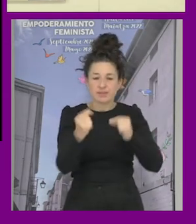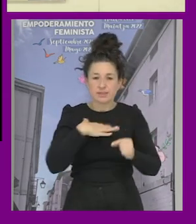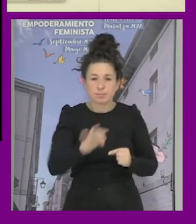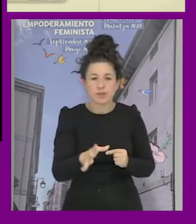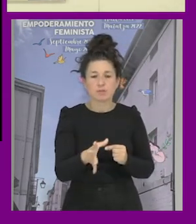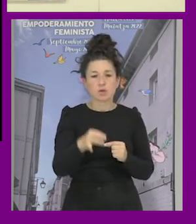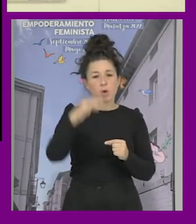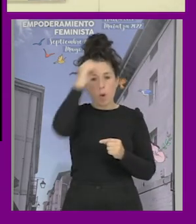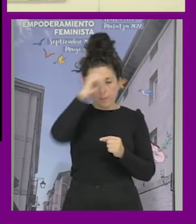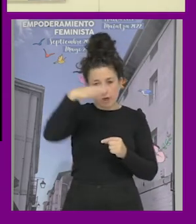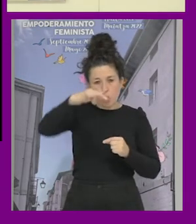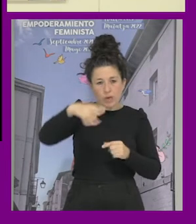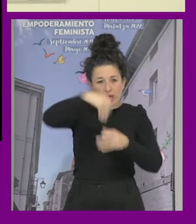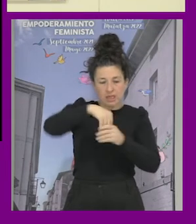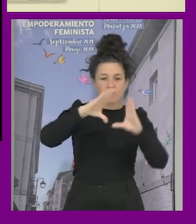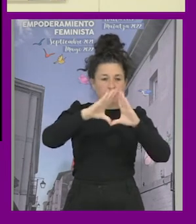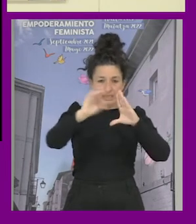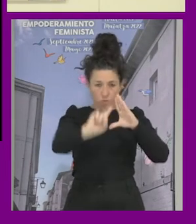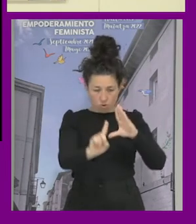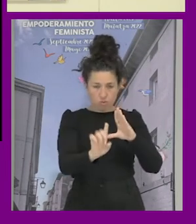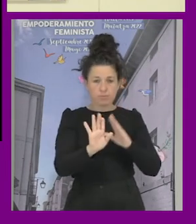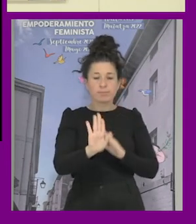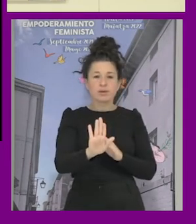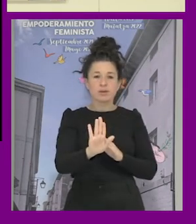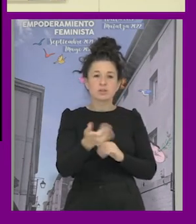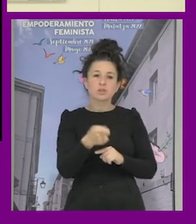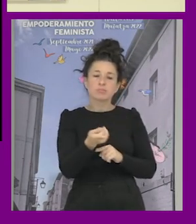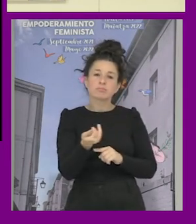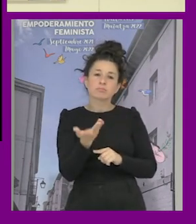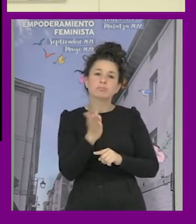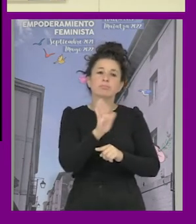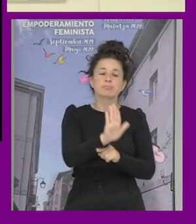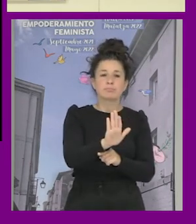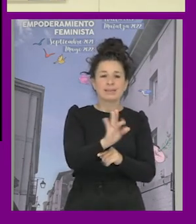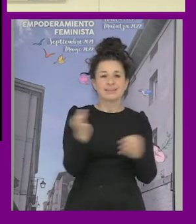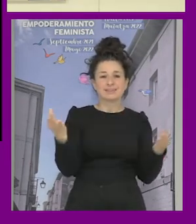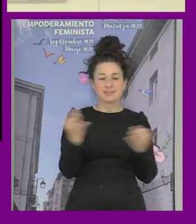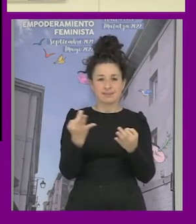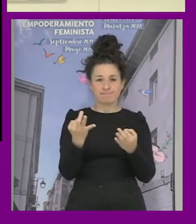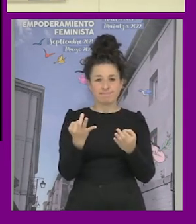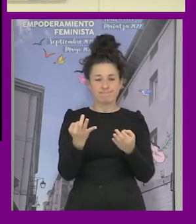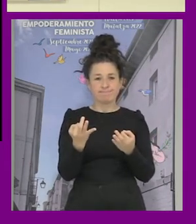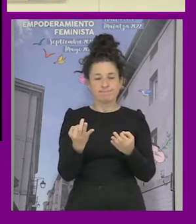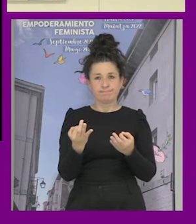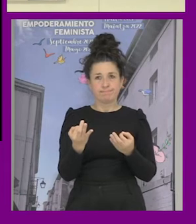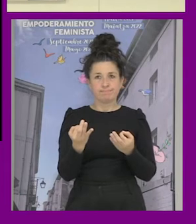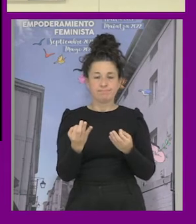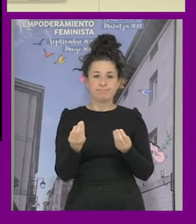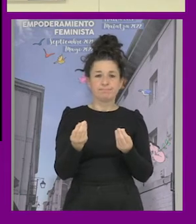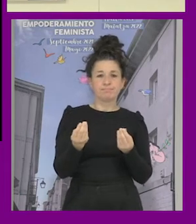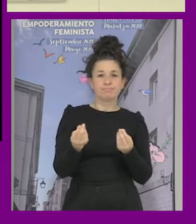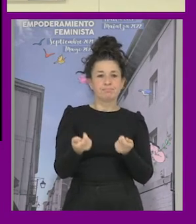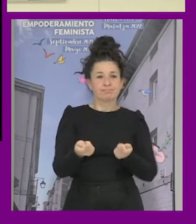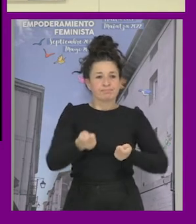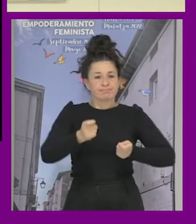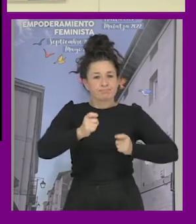dentro del feminismo etcétera lo que lo que plantea es que o nos podría invitar a